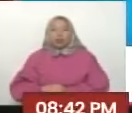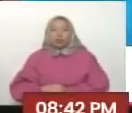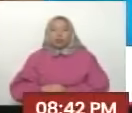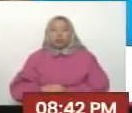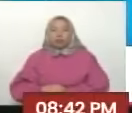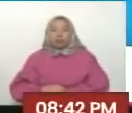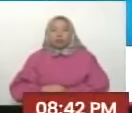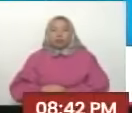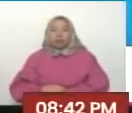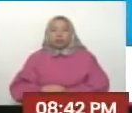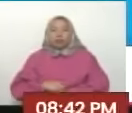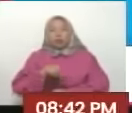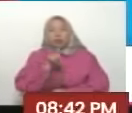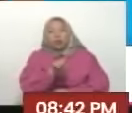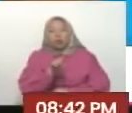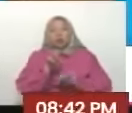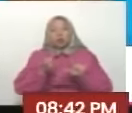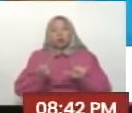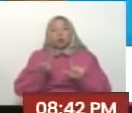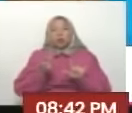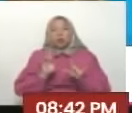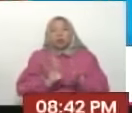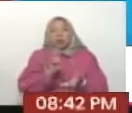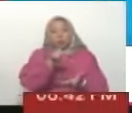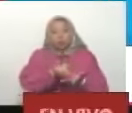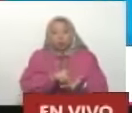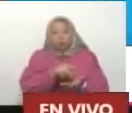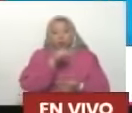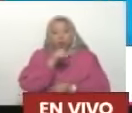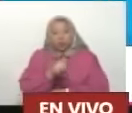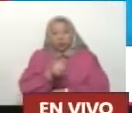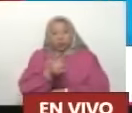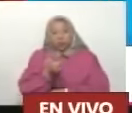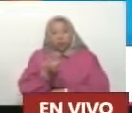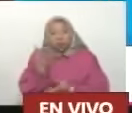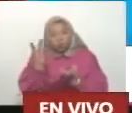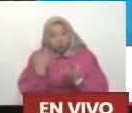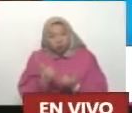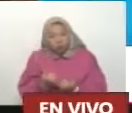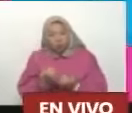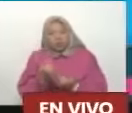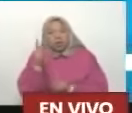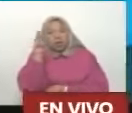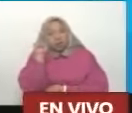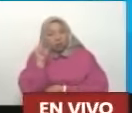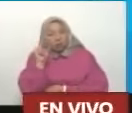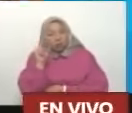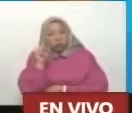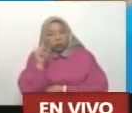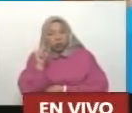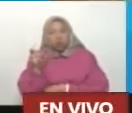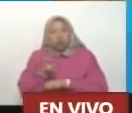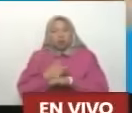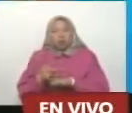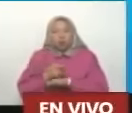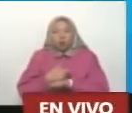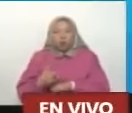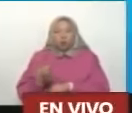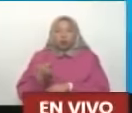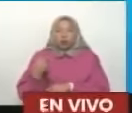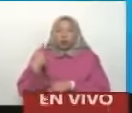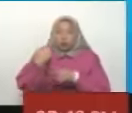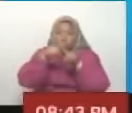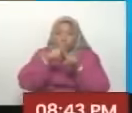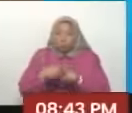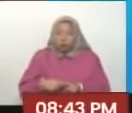esos 10 años hay una gran partida de recursos, la segunda más grande después de las gobernaciones, donde se